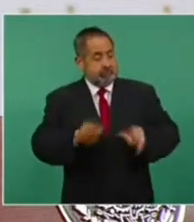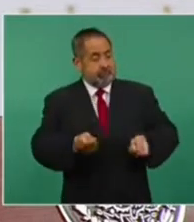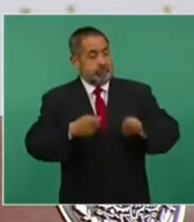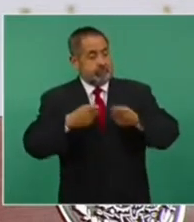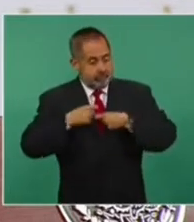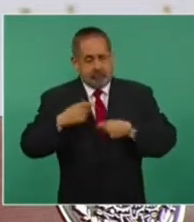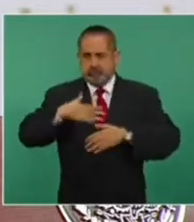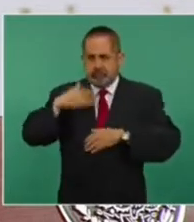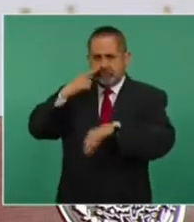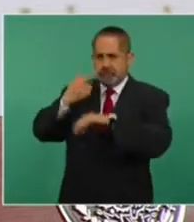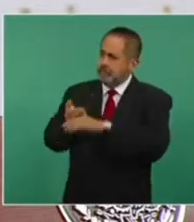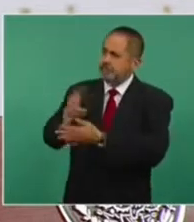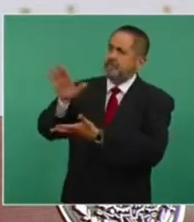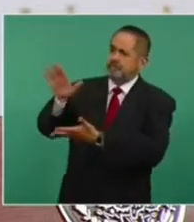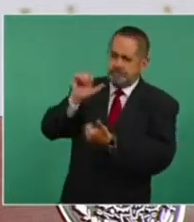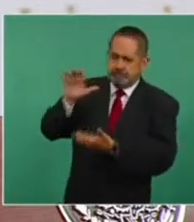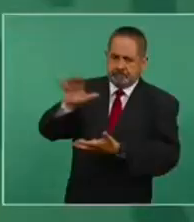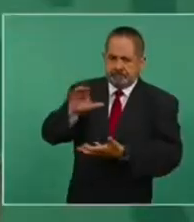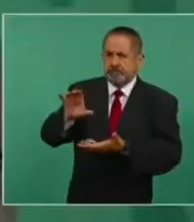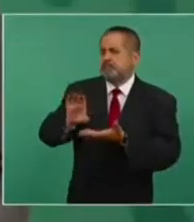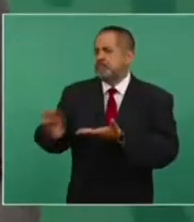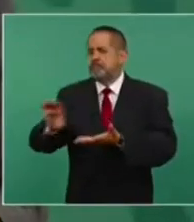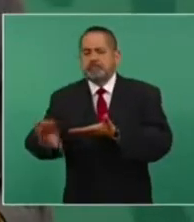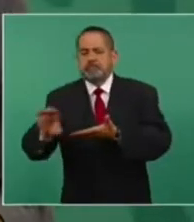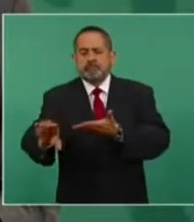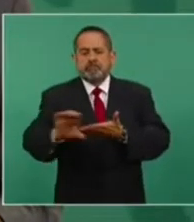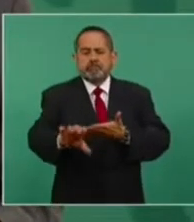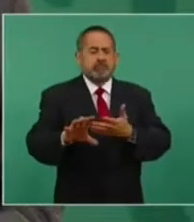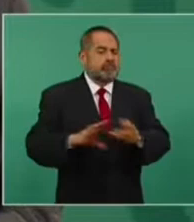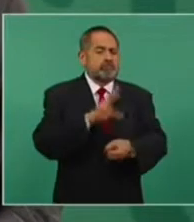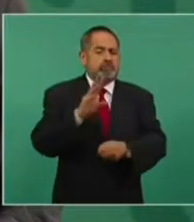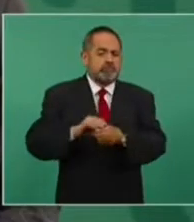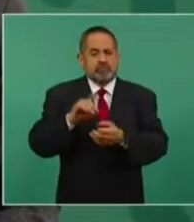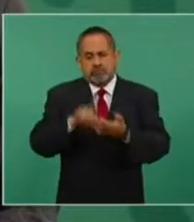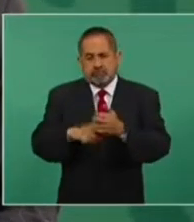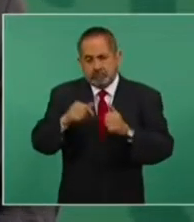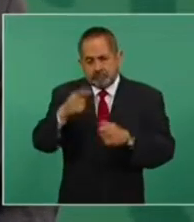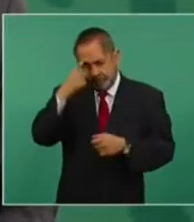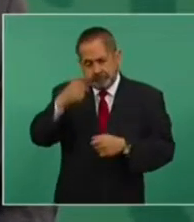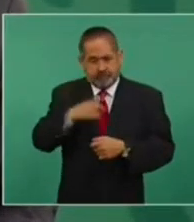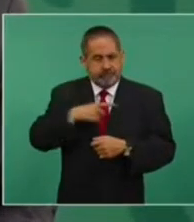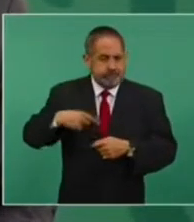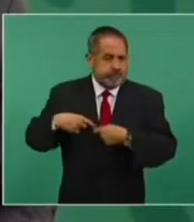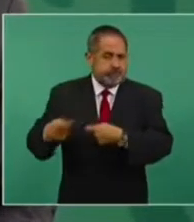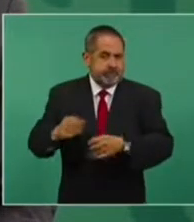de atender las deudas.